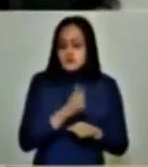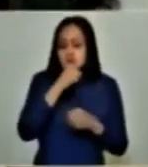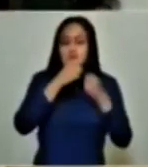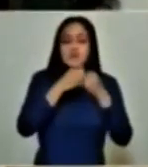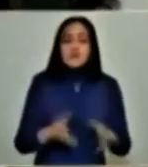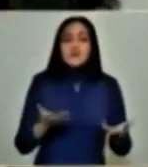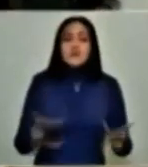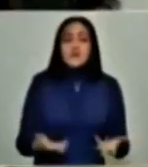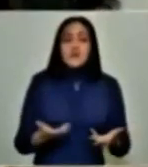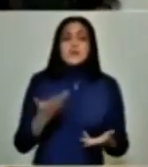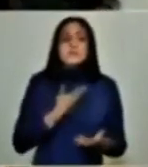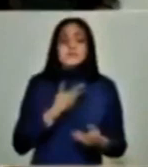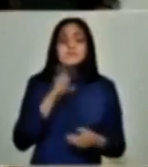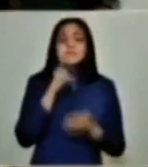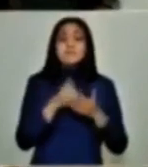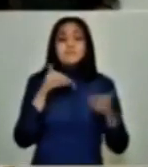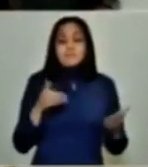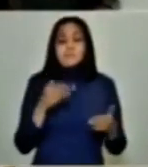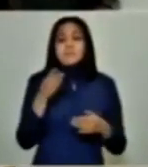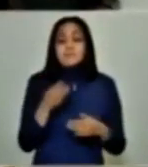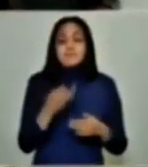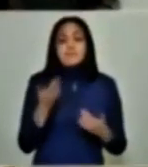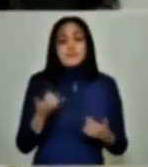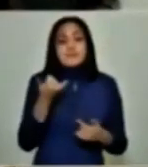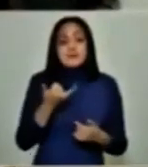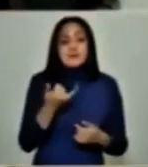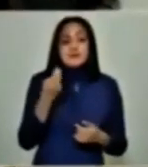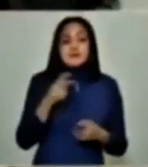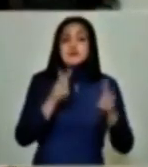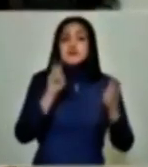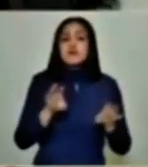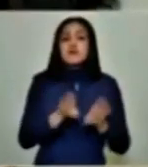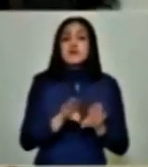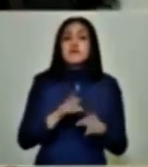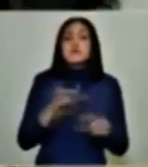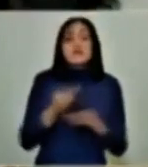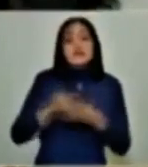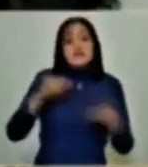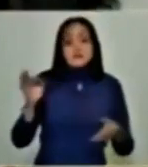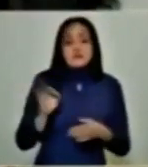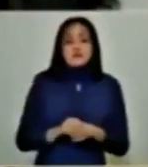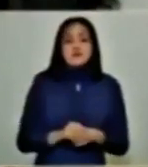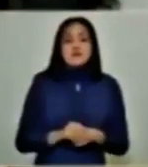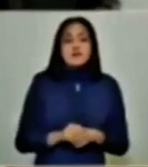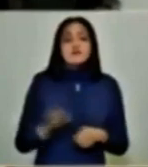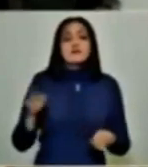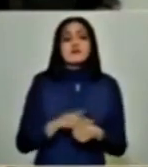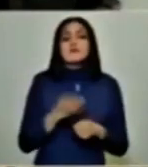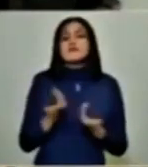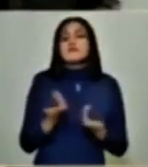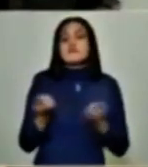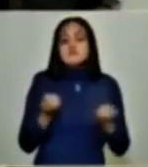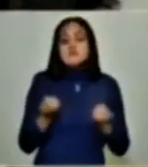tenemos que hacer las previsiones correspondientes y estos se llaman procesos anticipados, anticipados en gestión.